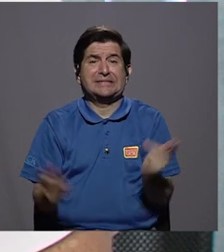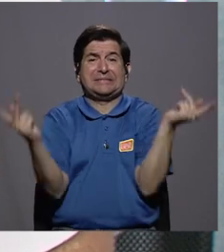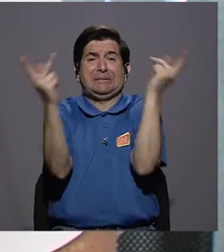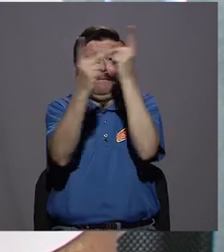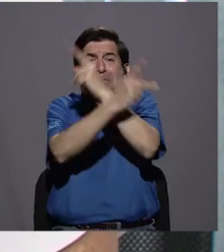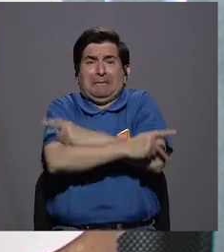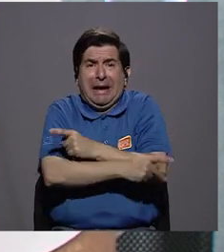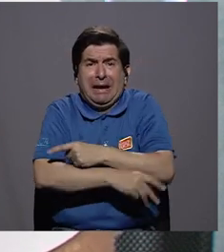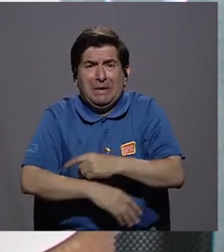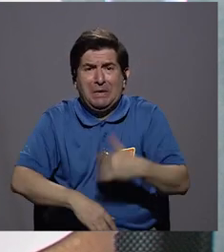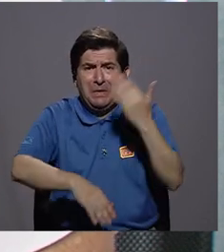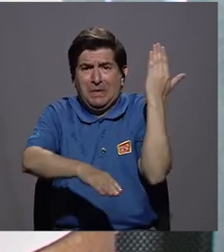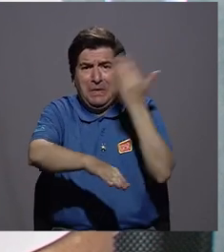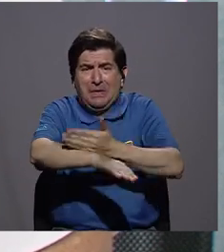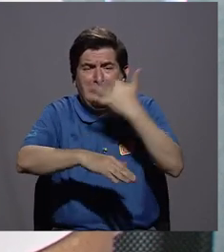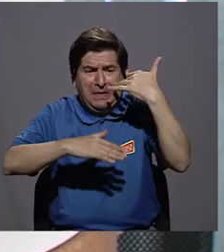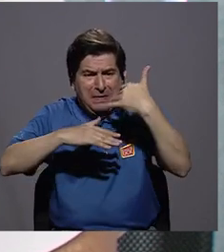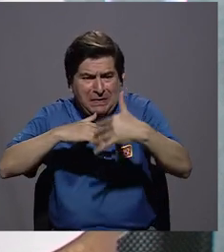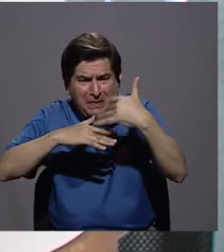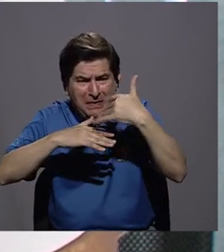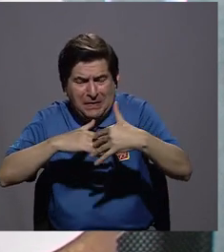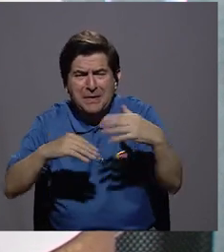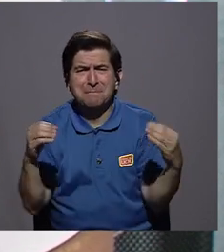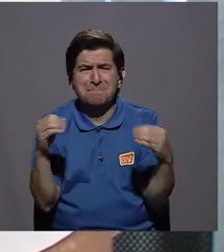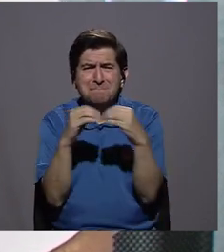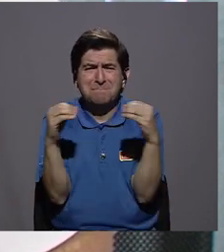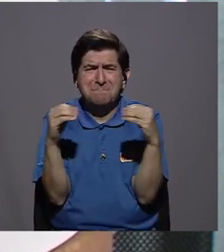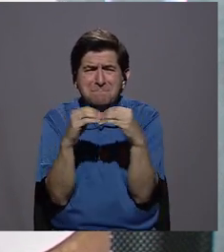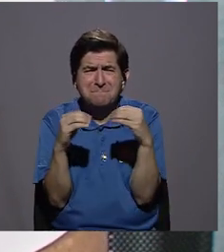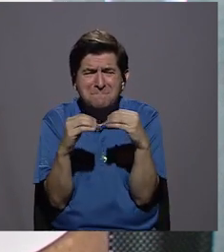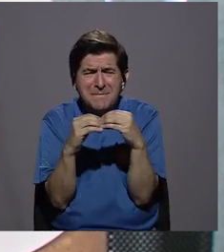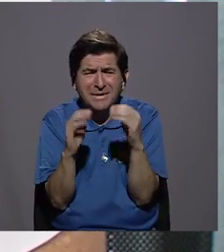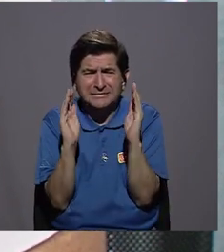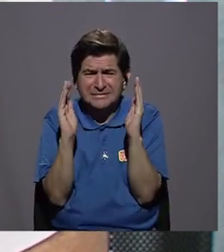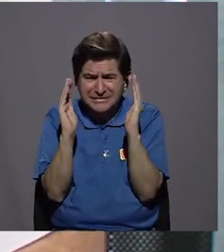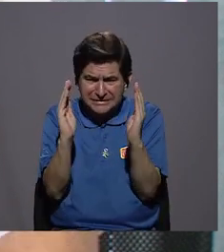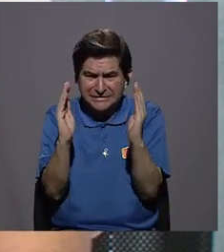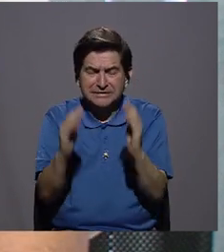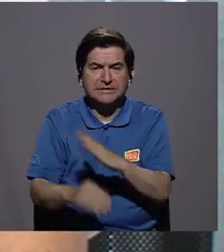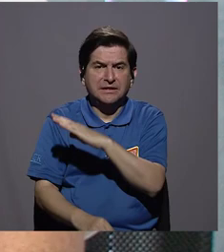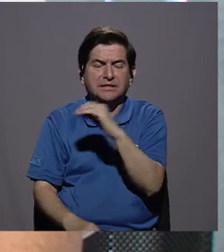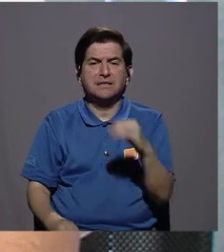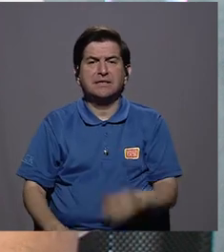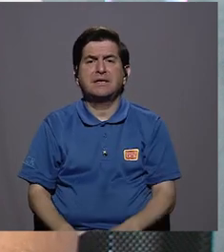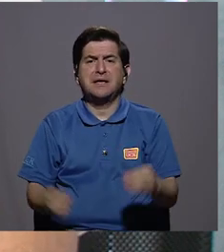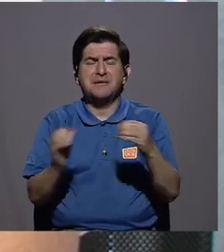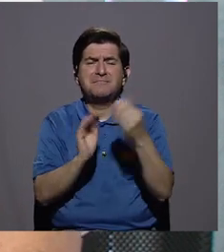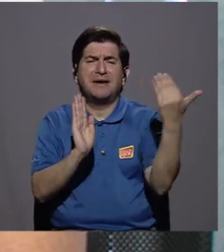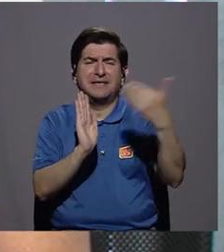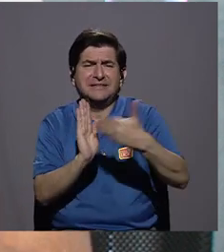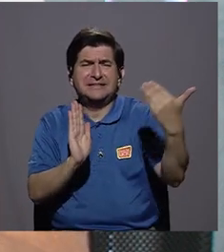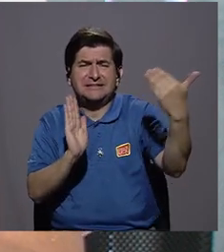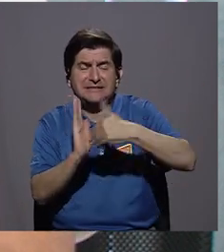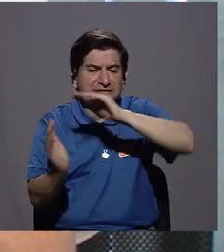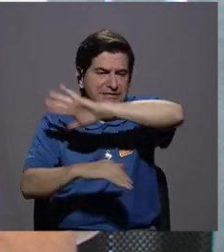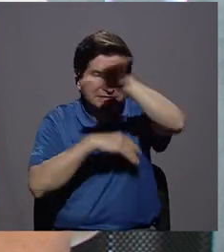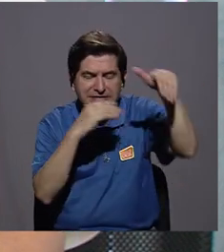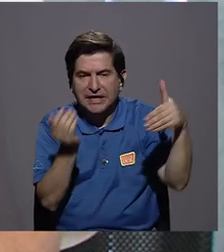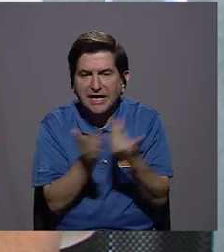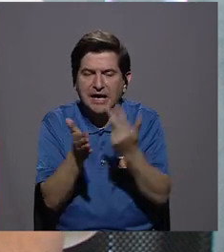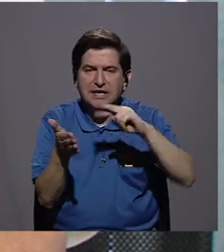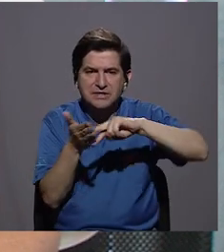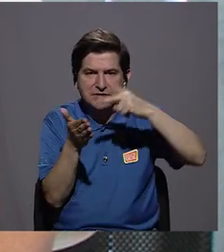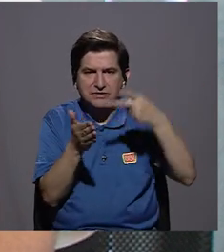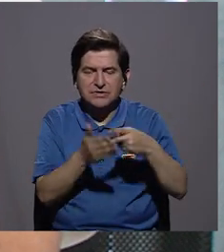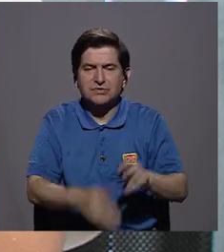agravar las heridas. Propician muchísima mayor ulceración y muchísimo mayor daño a todo lo que